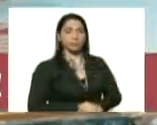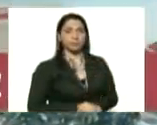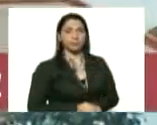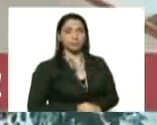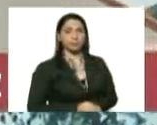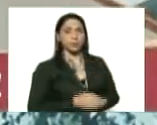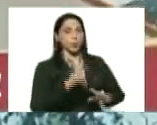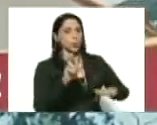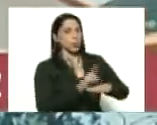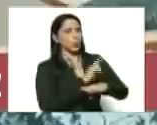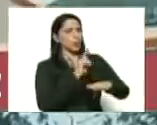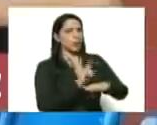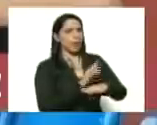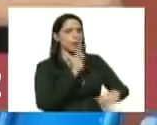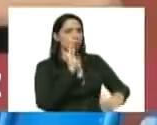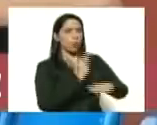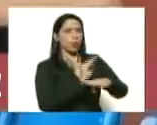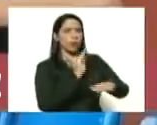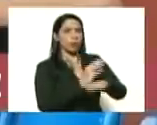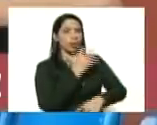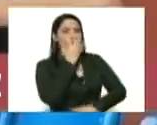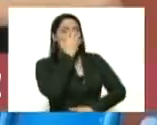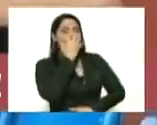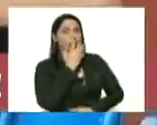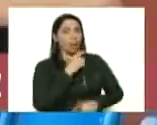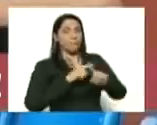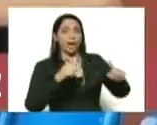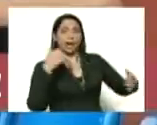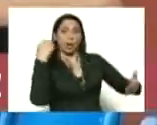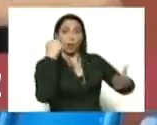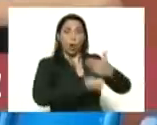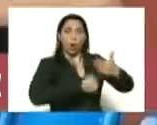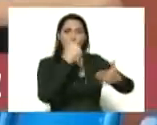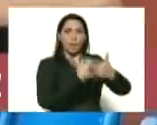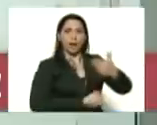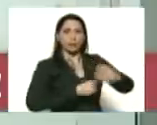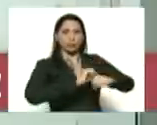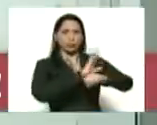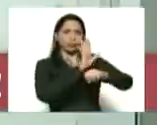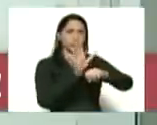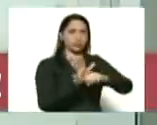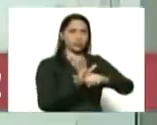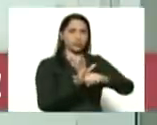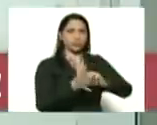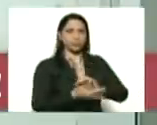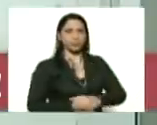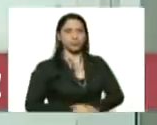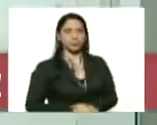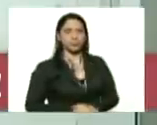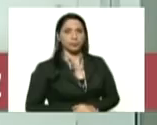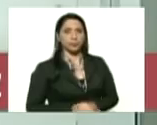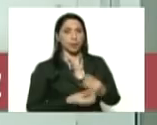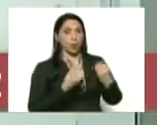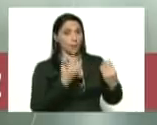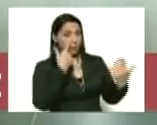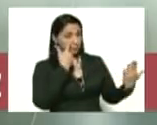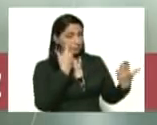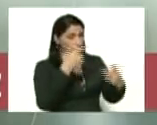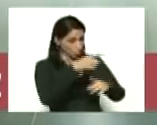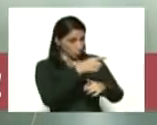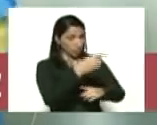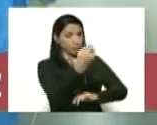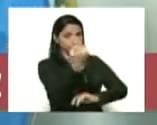de unidades de cuidados intensivos para el combate al coronavirus COVID-19 como usted le ha orientado